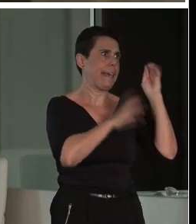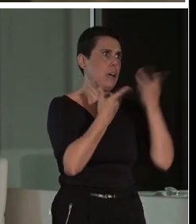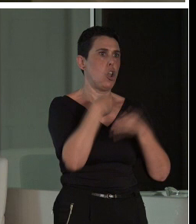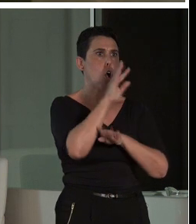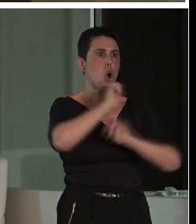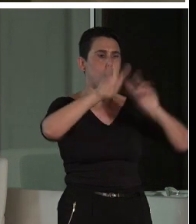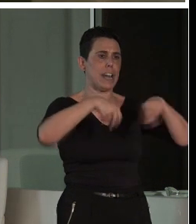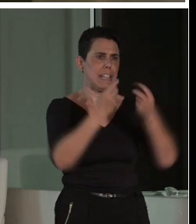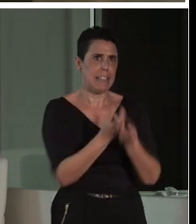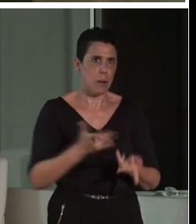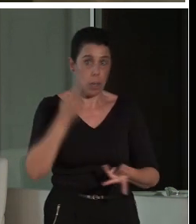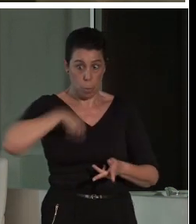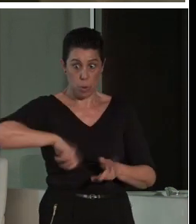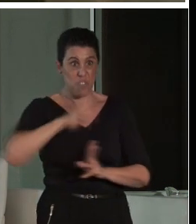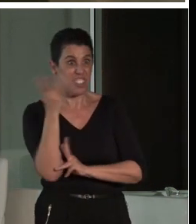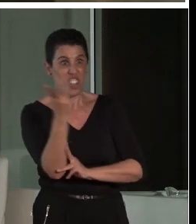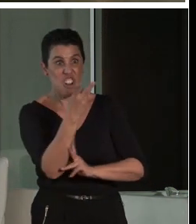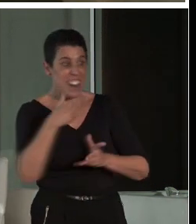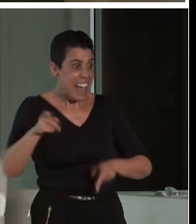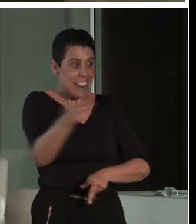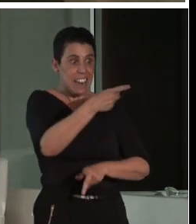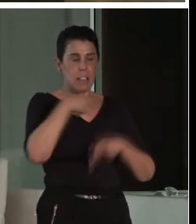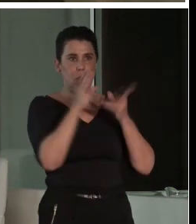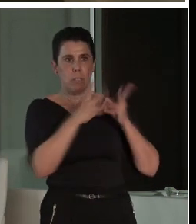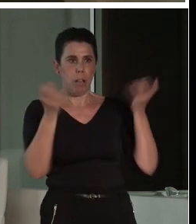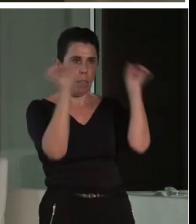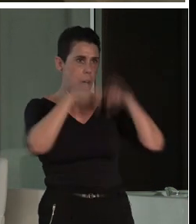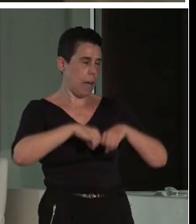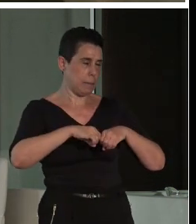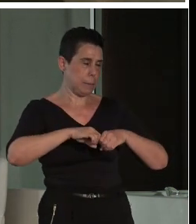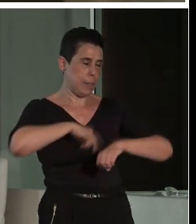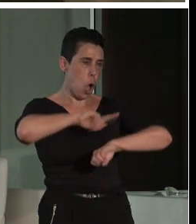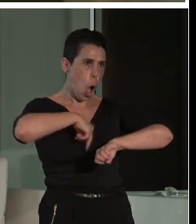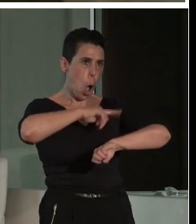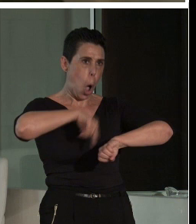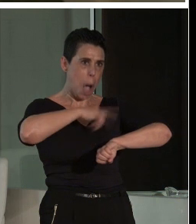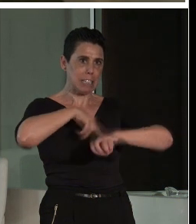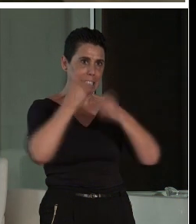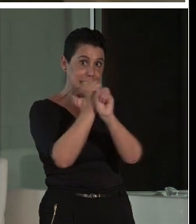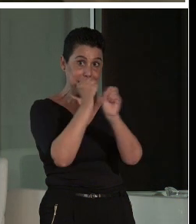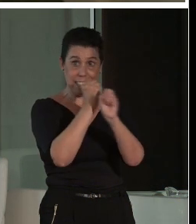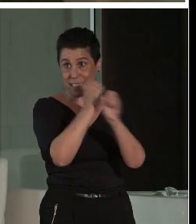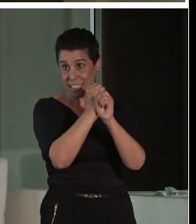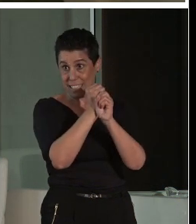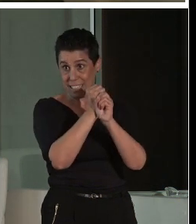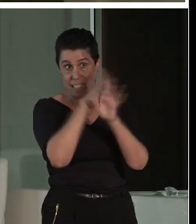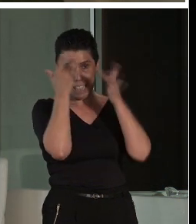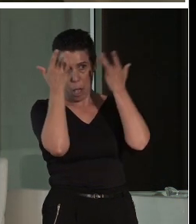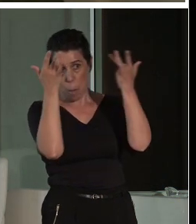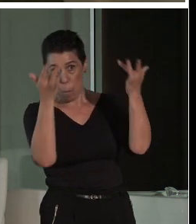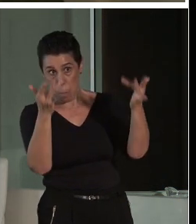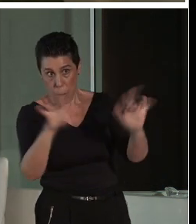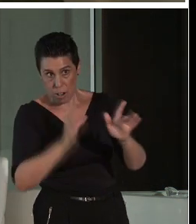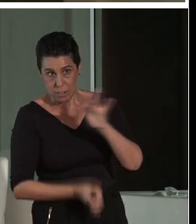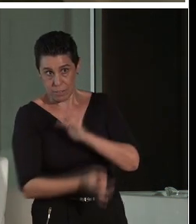esto han sido horas y horas de trabajo. Al final decidimos que íbamos a hacer estos diez indicadores.